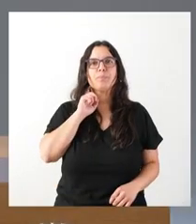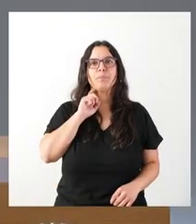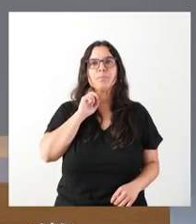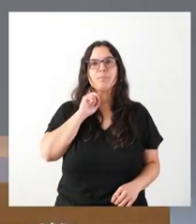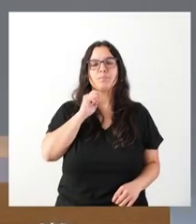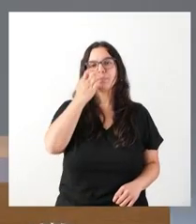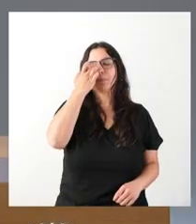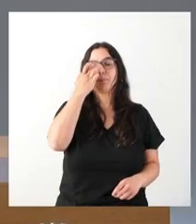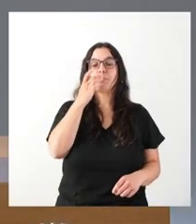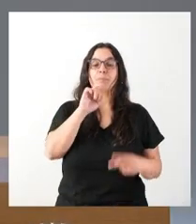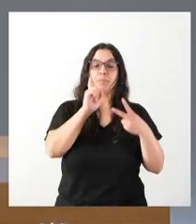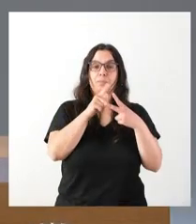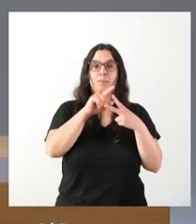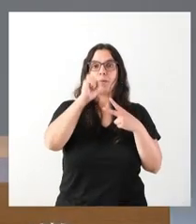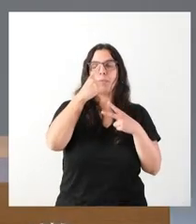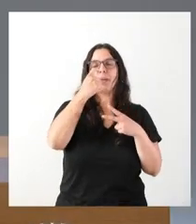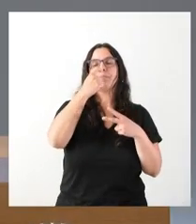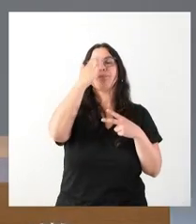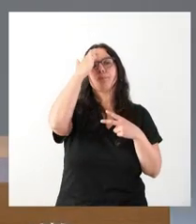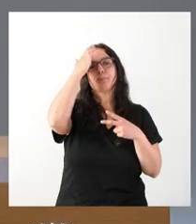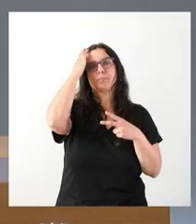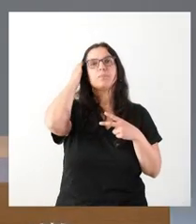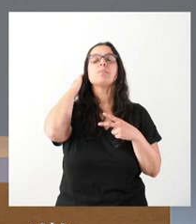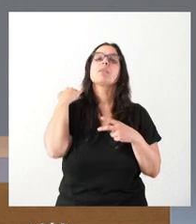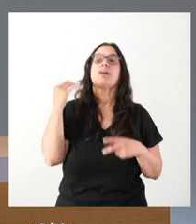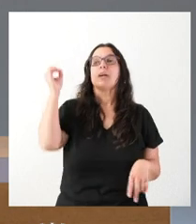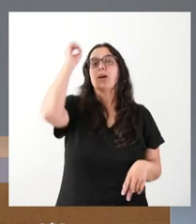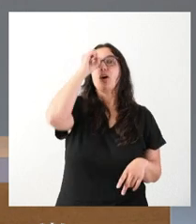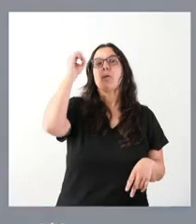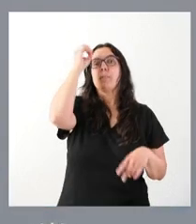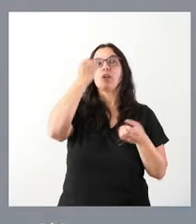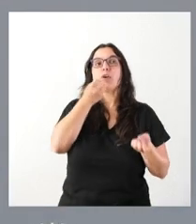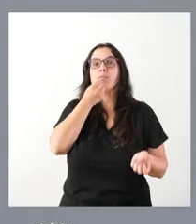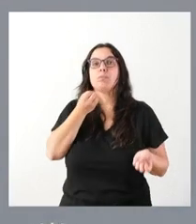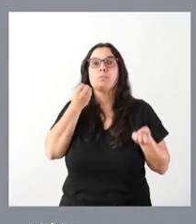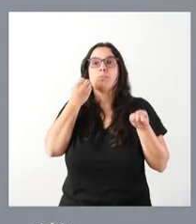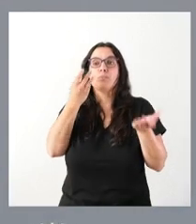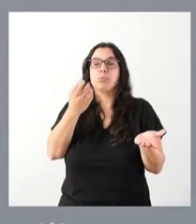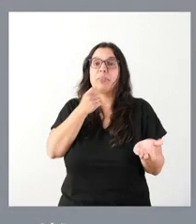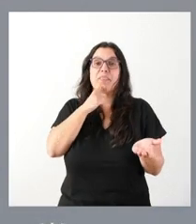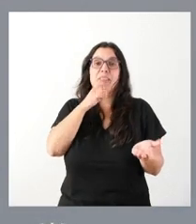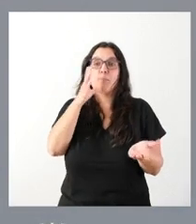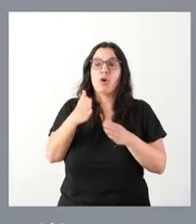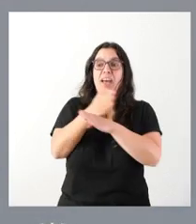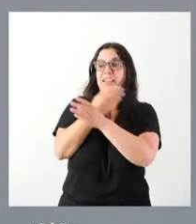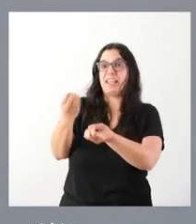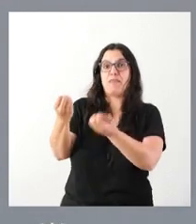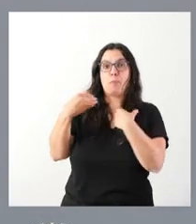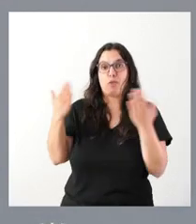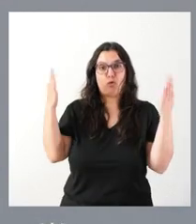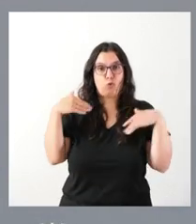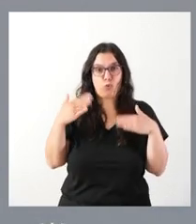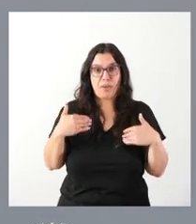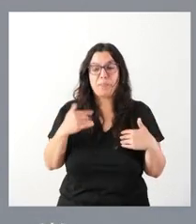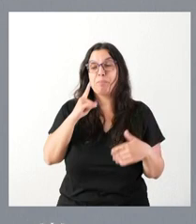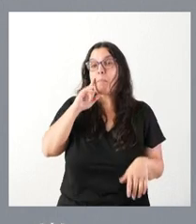Pues sobre la primera de las cuestiones es difícil hacer una valoración sobre algo que no se nos ha informado previamente. Creo que por las